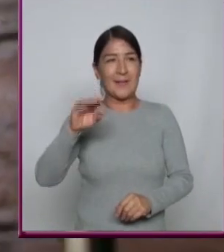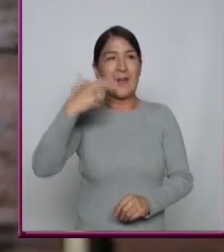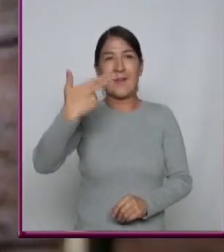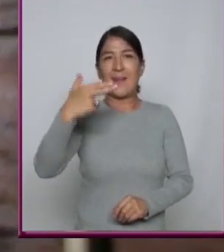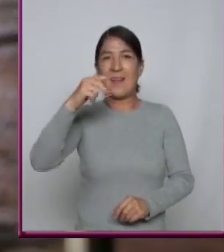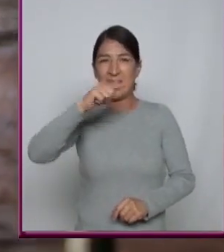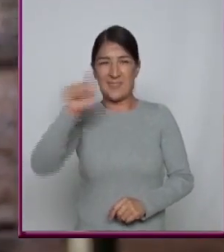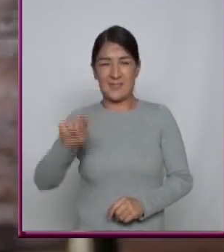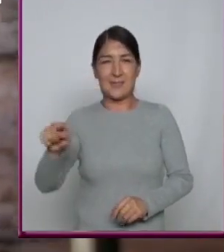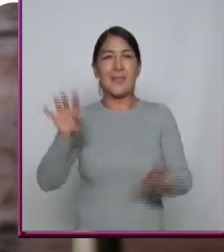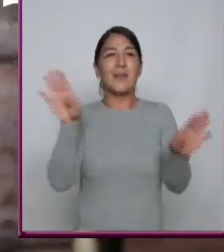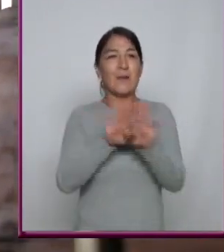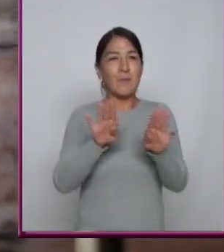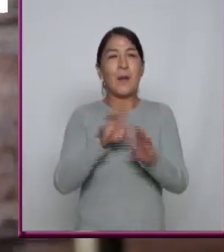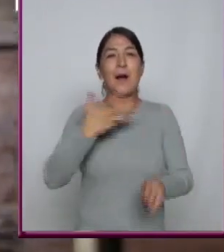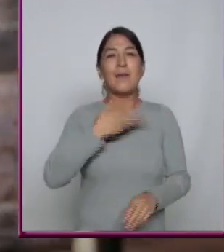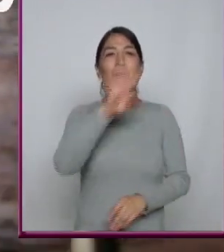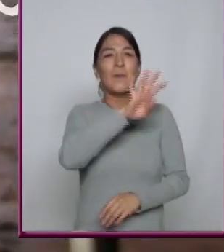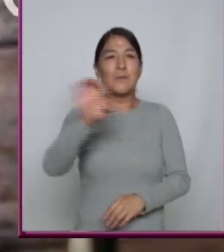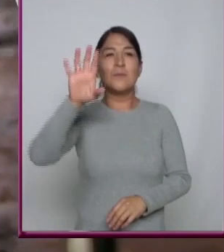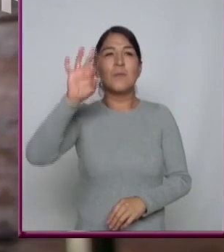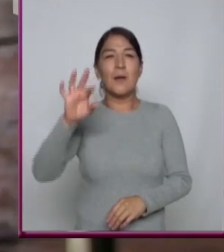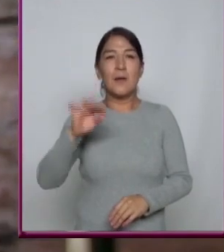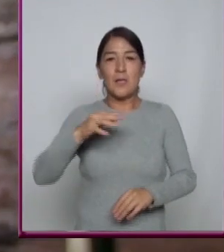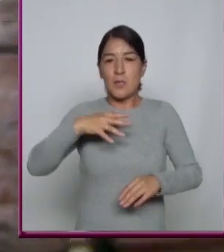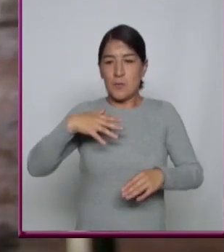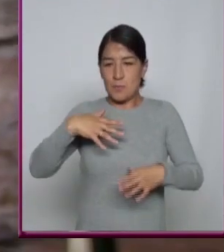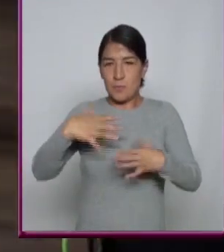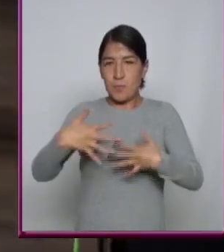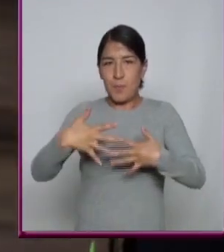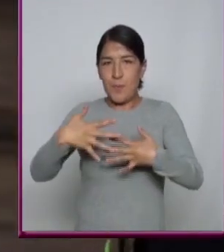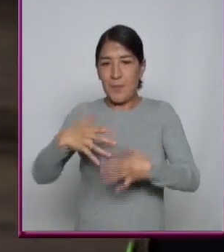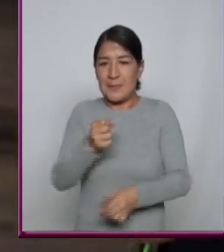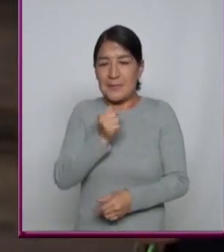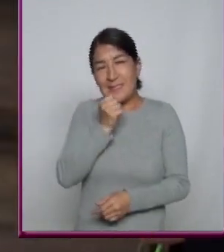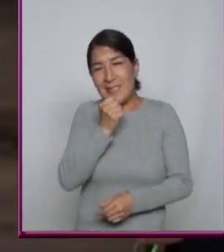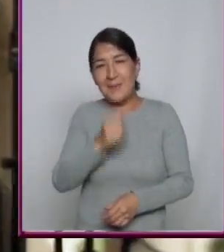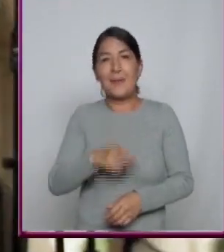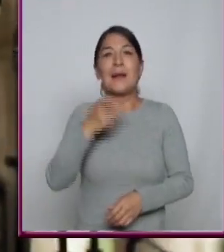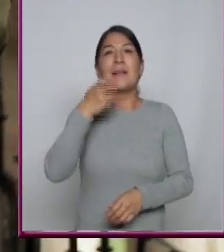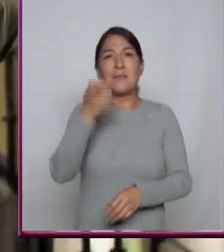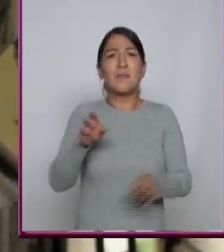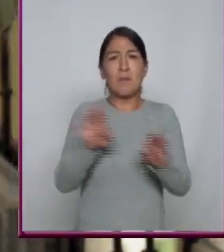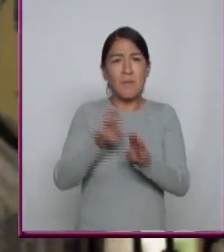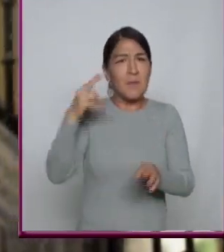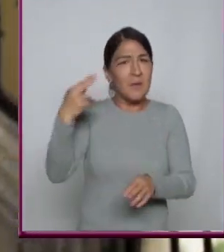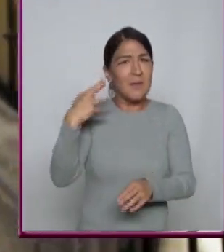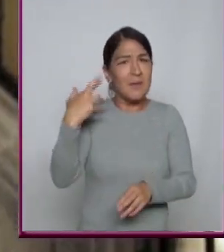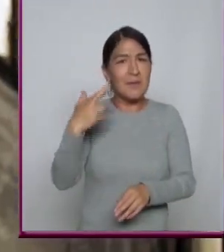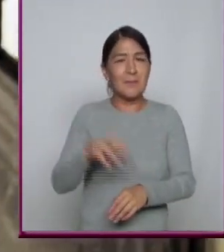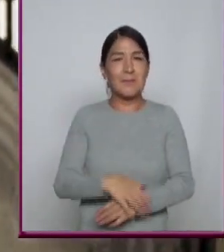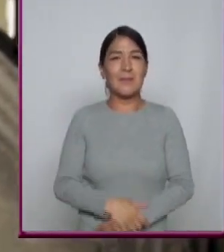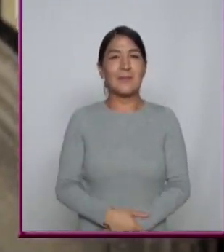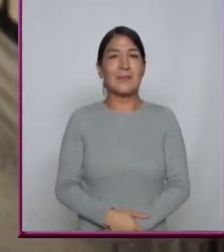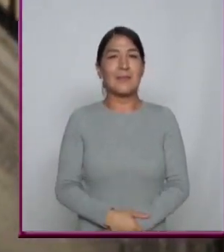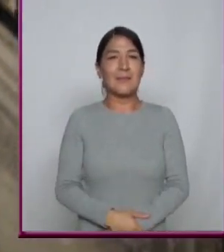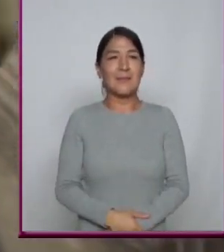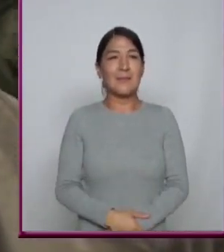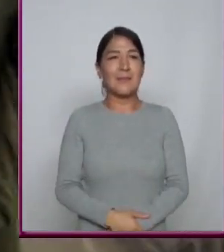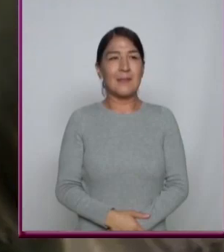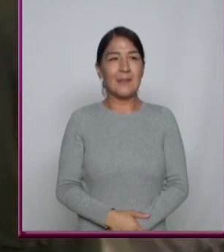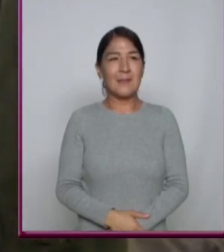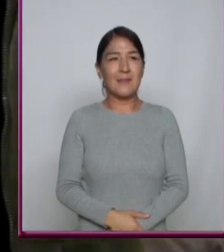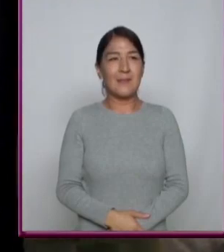significa que tiene 440 vibraciones por segundo ¿Sabes cómo se llama esa nota? Juan Luis ¿Qué?